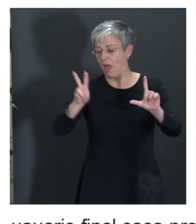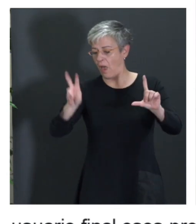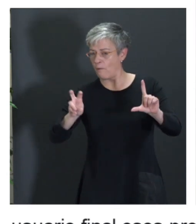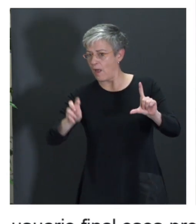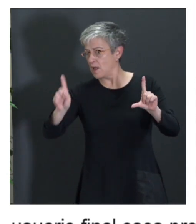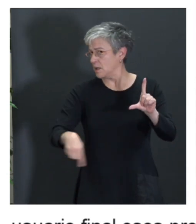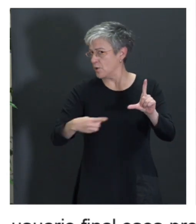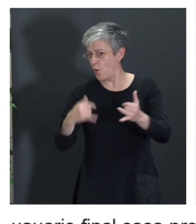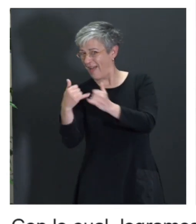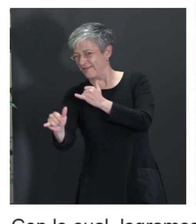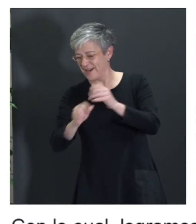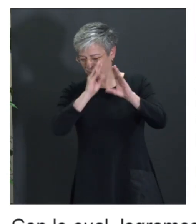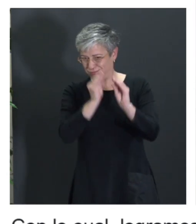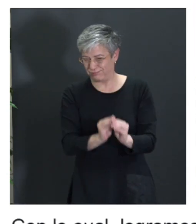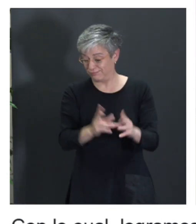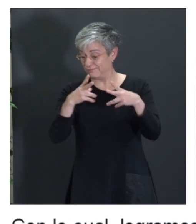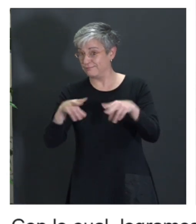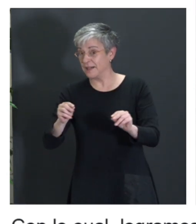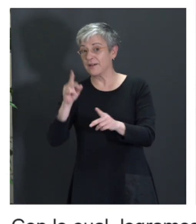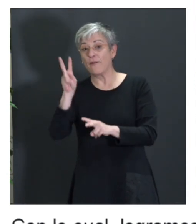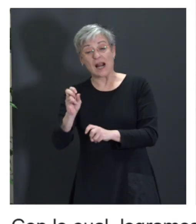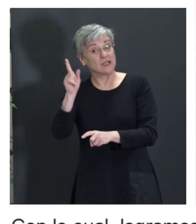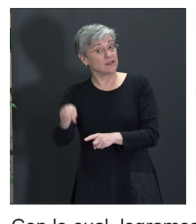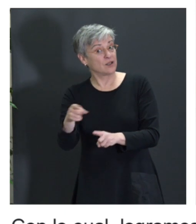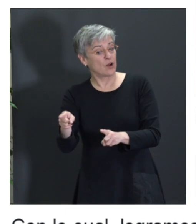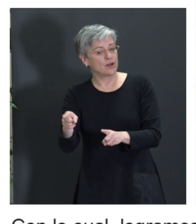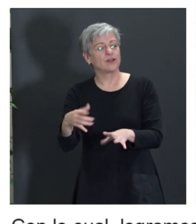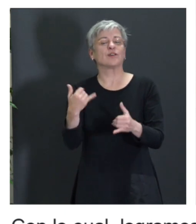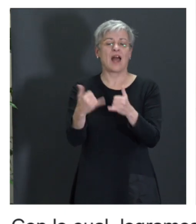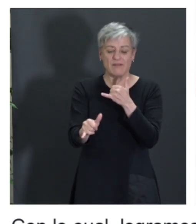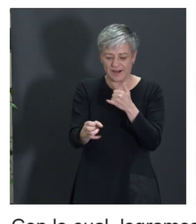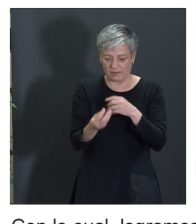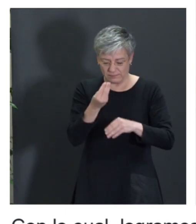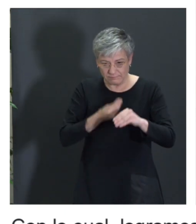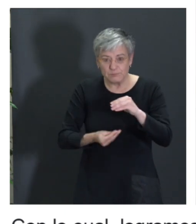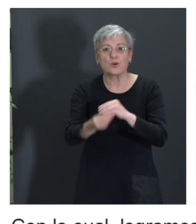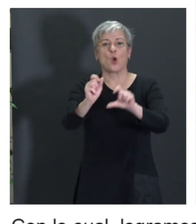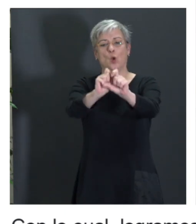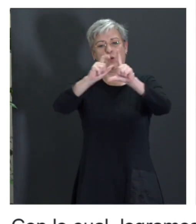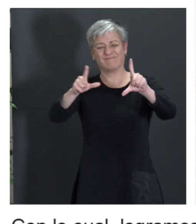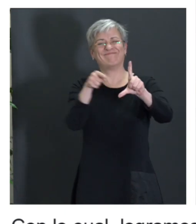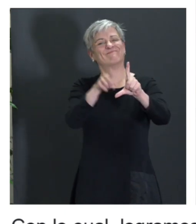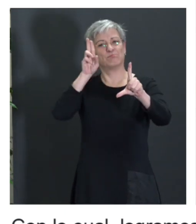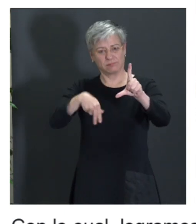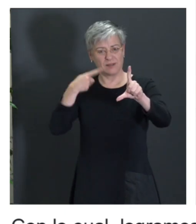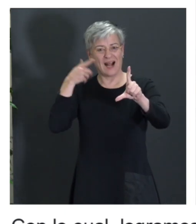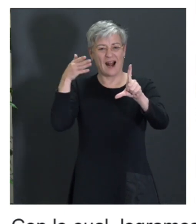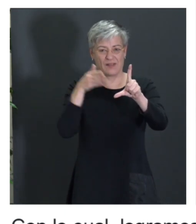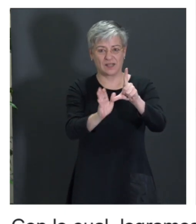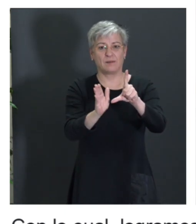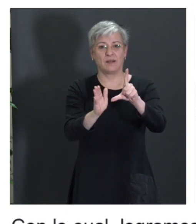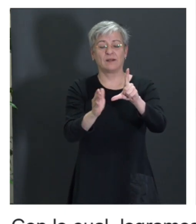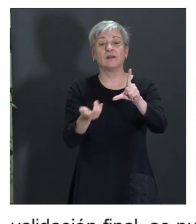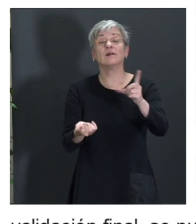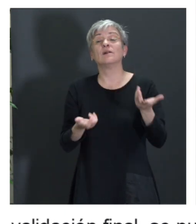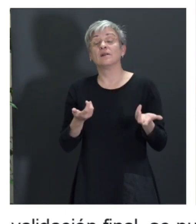se pueda ofrecer al usuario un producto accesible. Y todo ese trabajo laborioso, que no